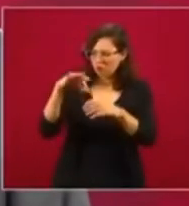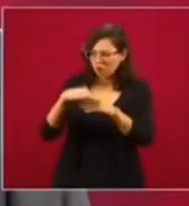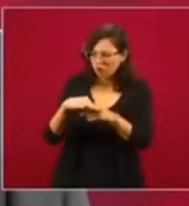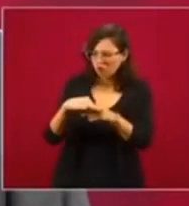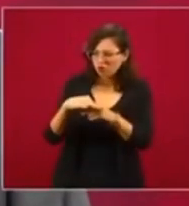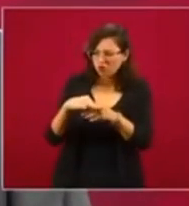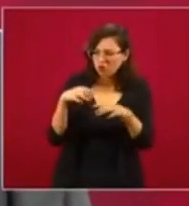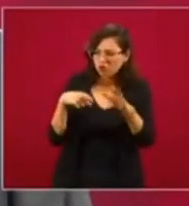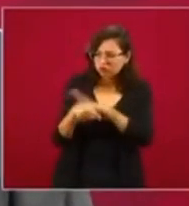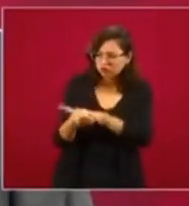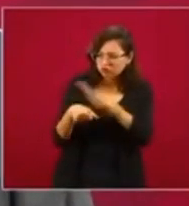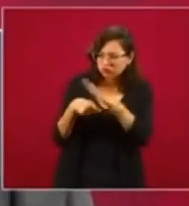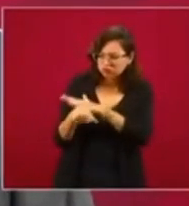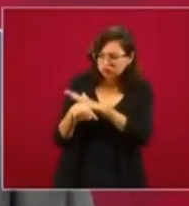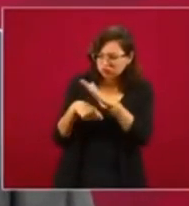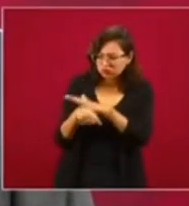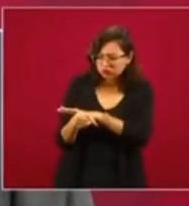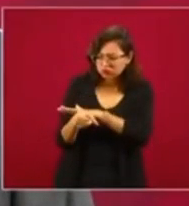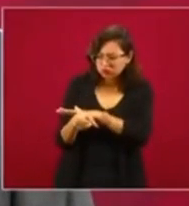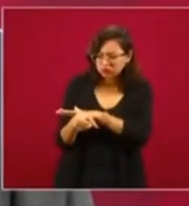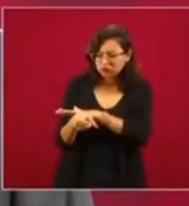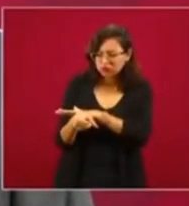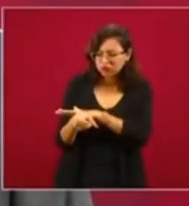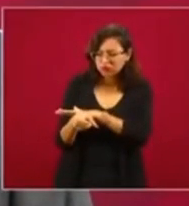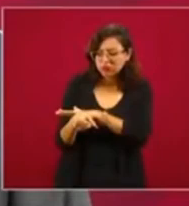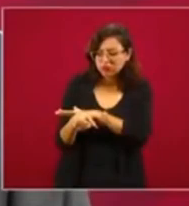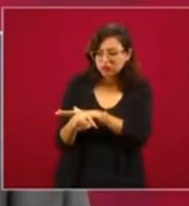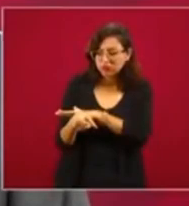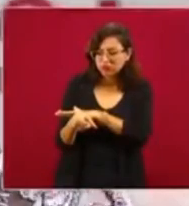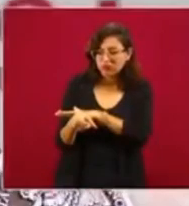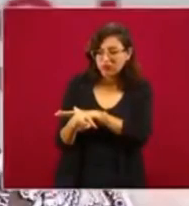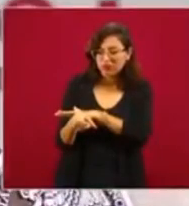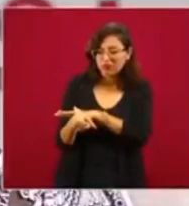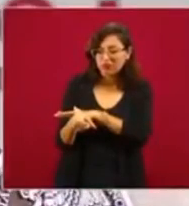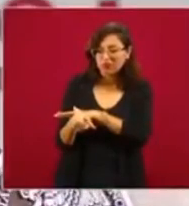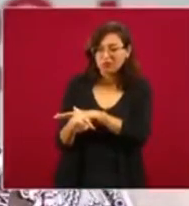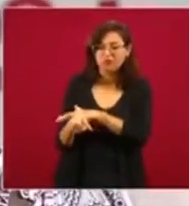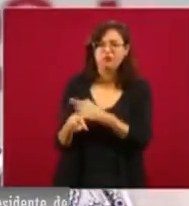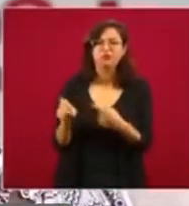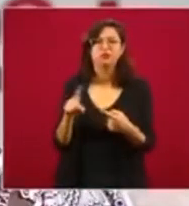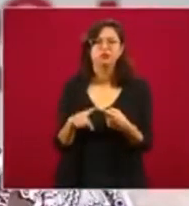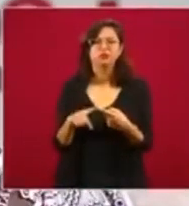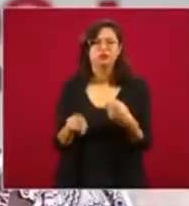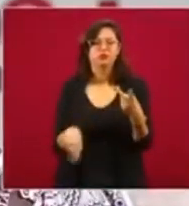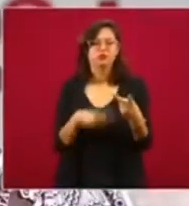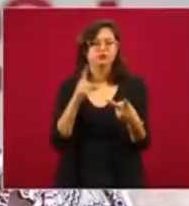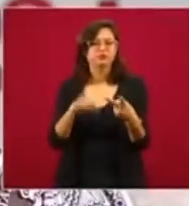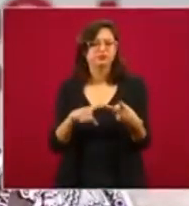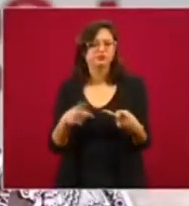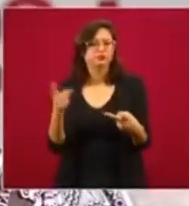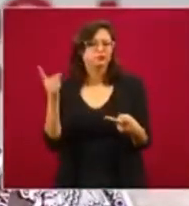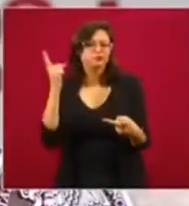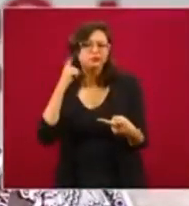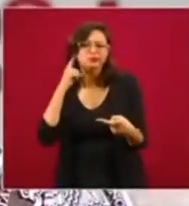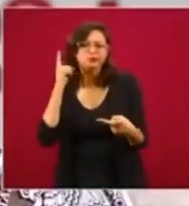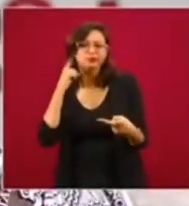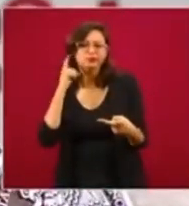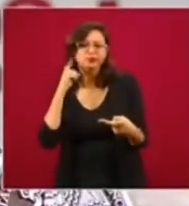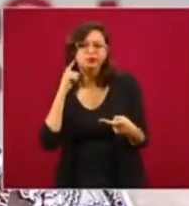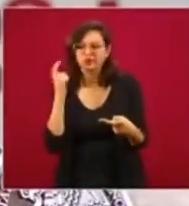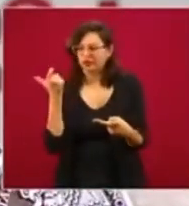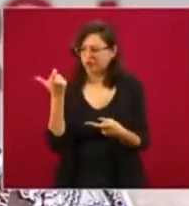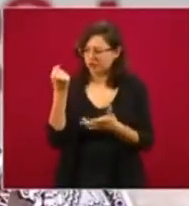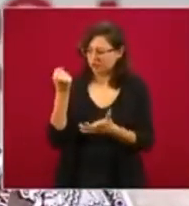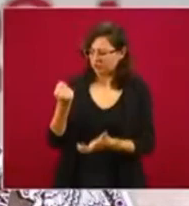de que están utilizando el dinero del